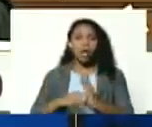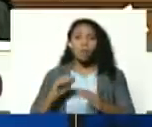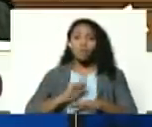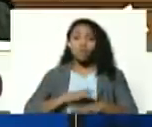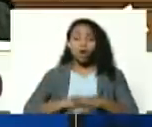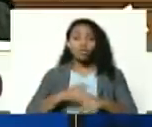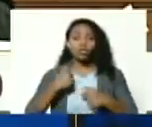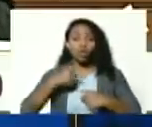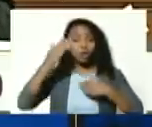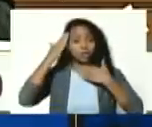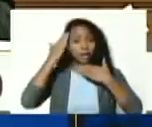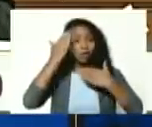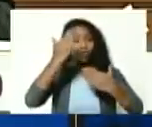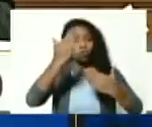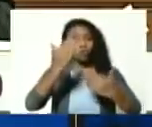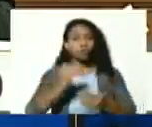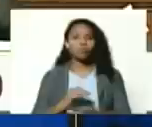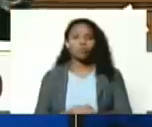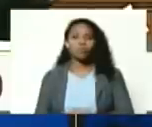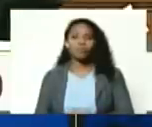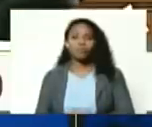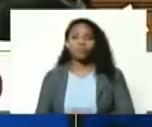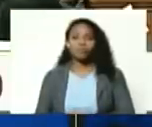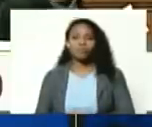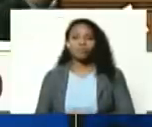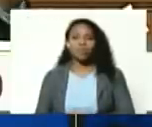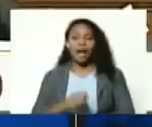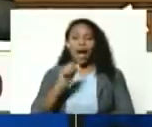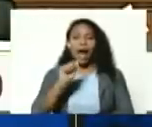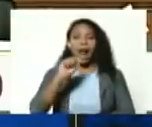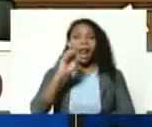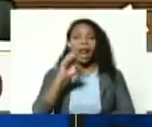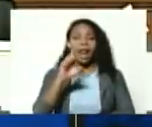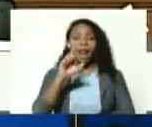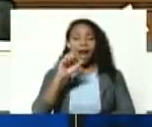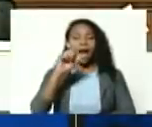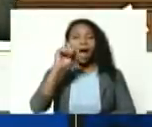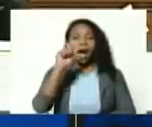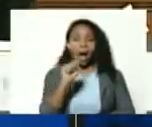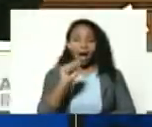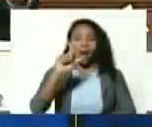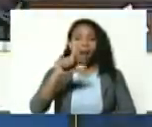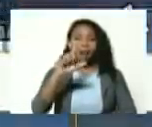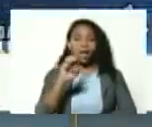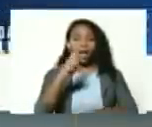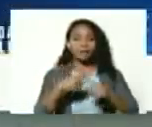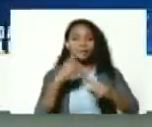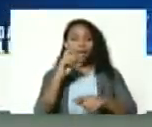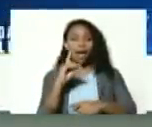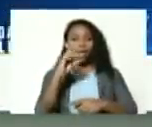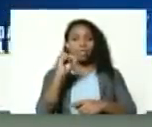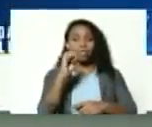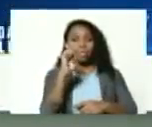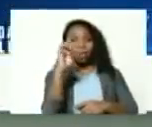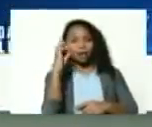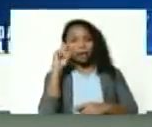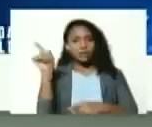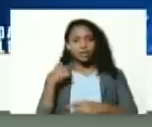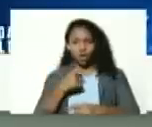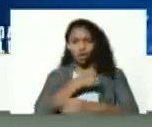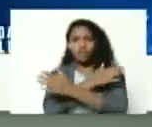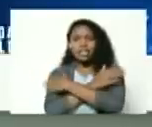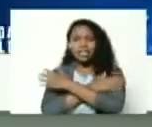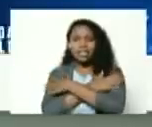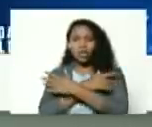saludo Alexander Torres y los felicito por la